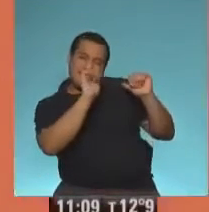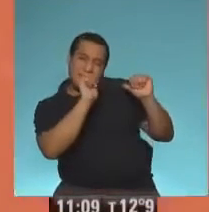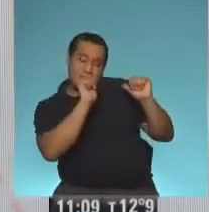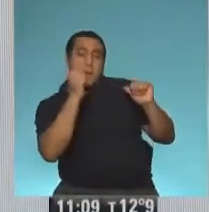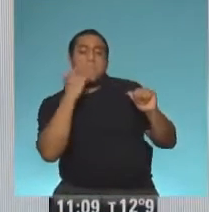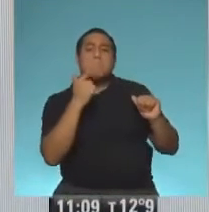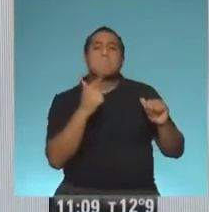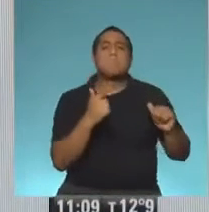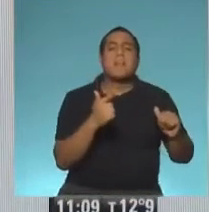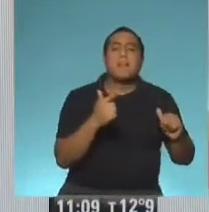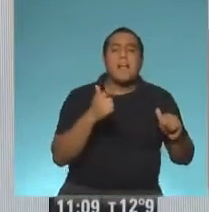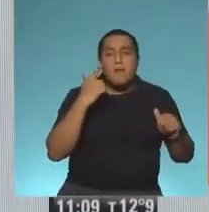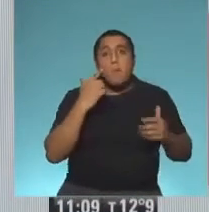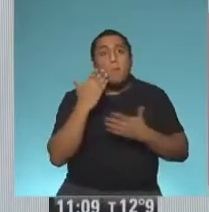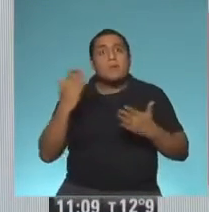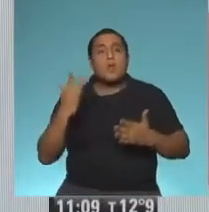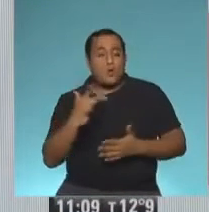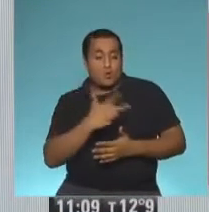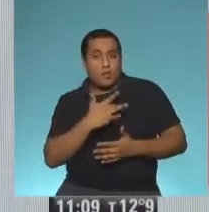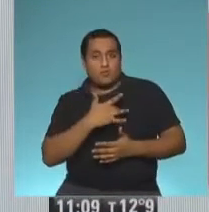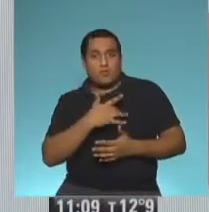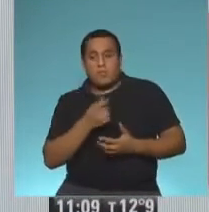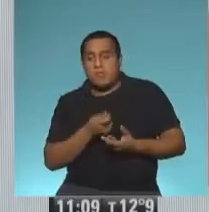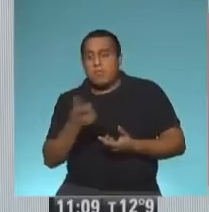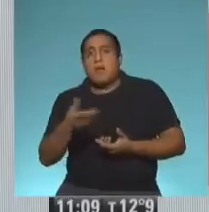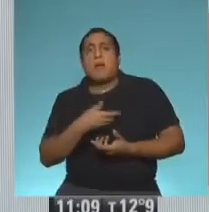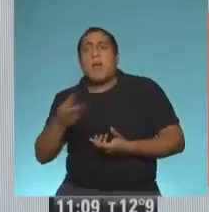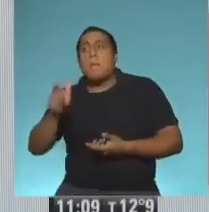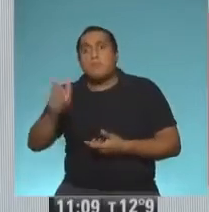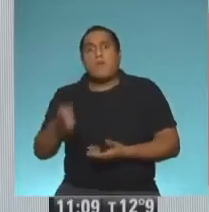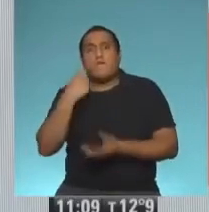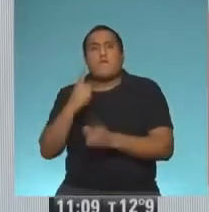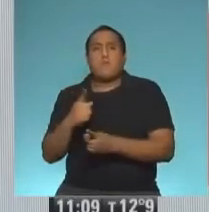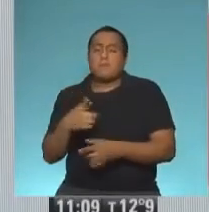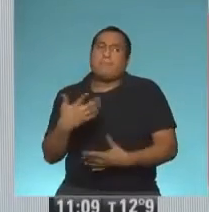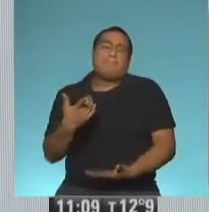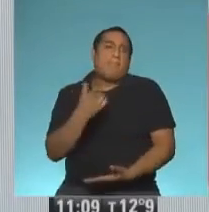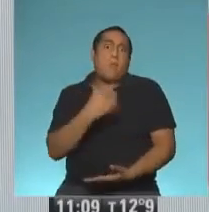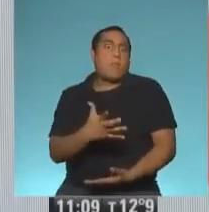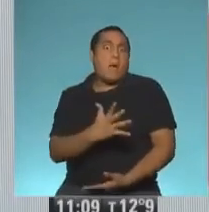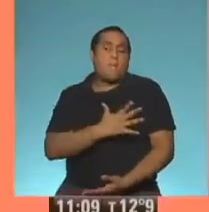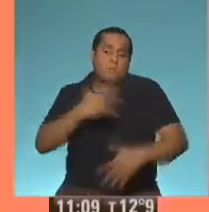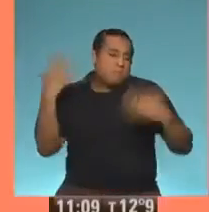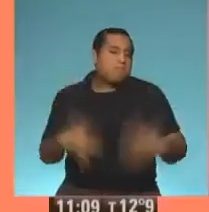por supuesto, ese instante donde hay un corazón que llega para salvar una vida. Amor extremo.